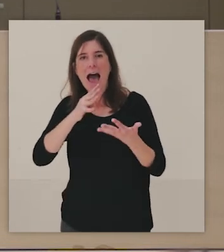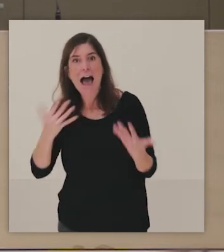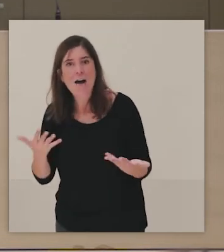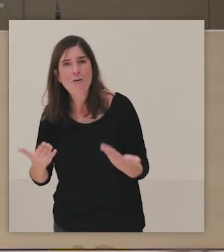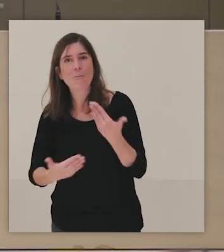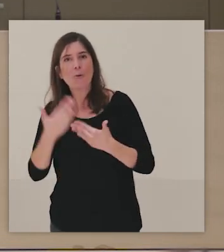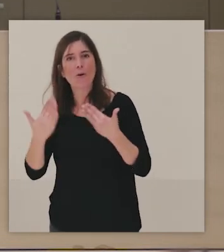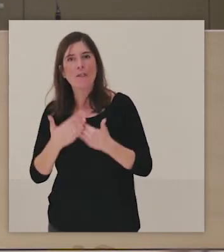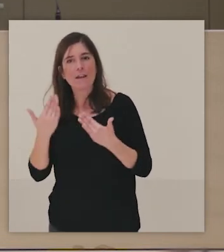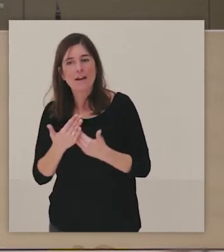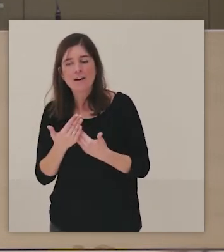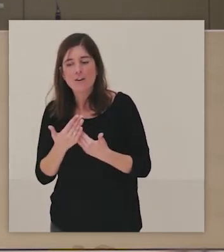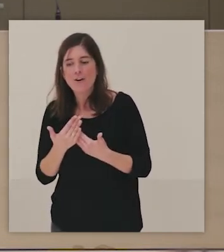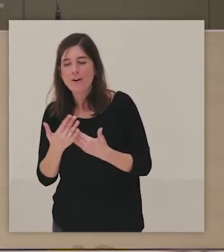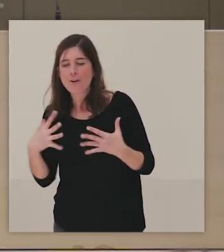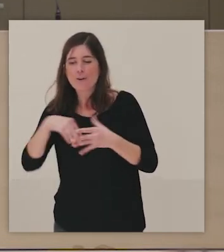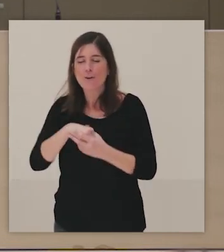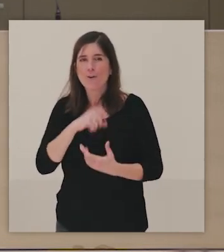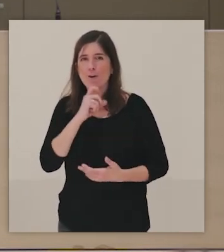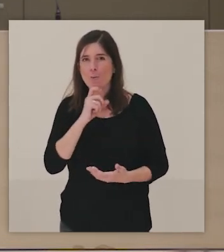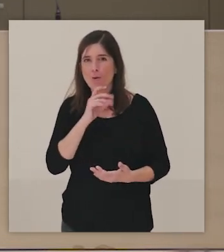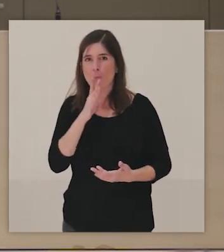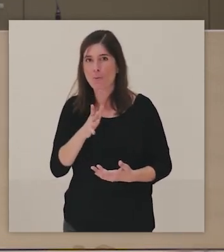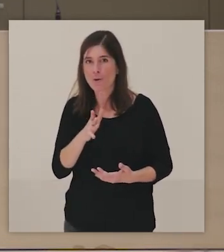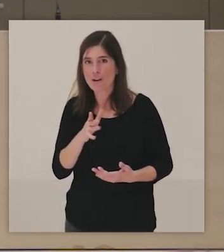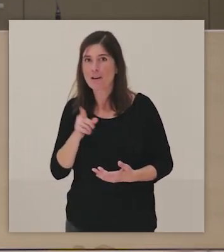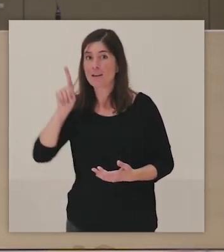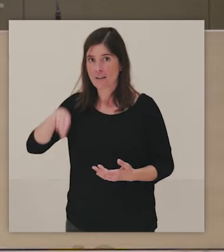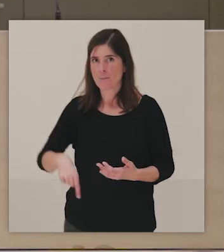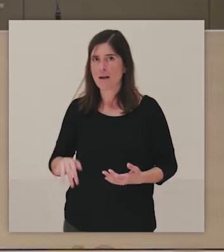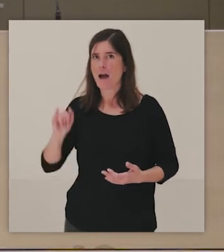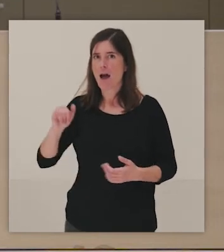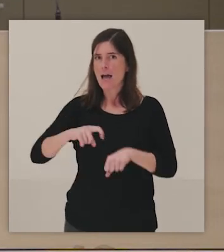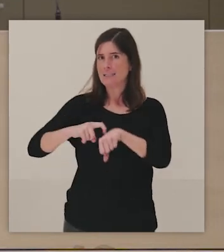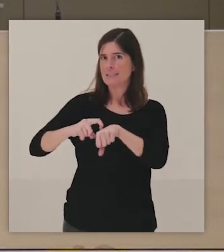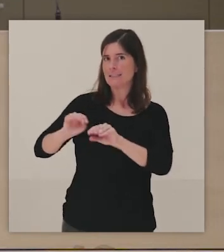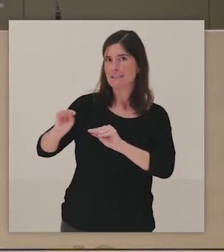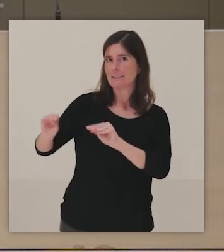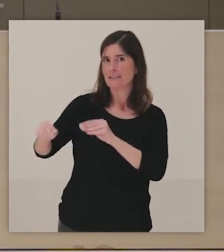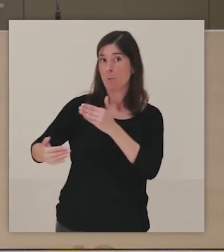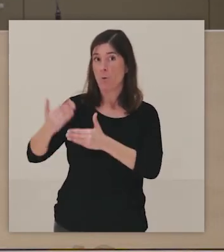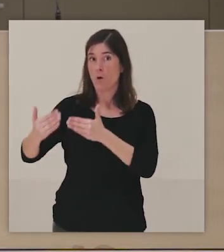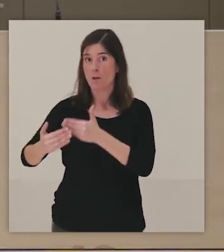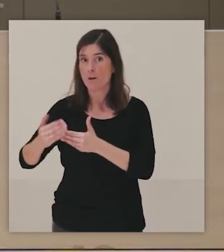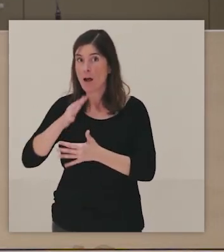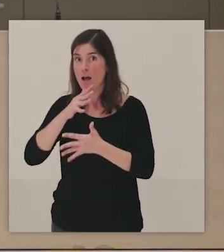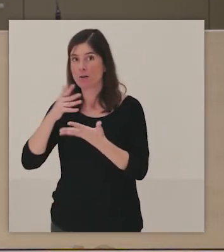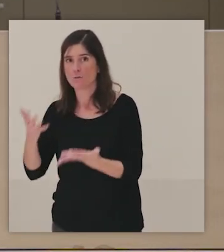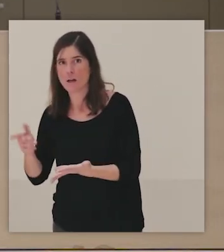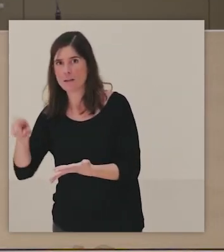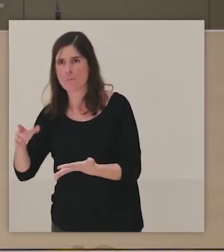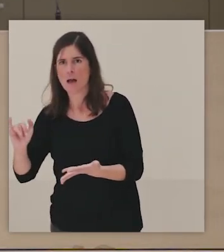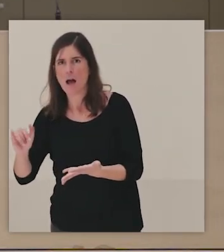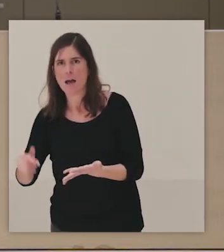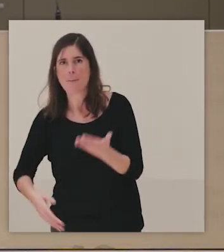y de qué manera la mirada de estos artistas contemporáneos nos acerca también al arte del pasado y viceversa. Es como establecer